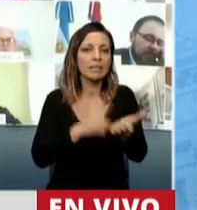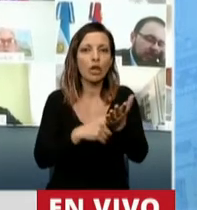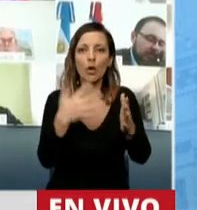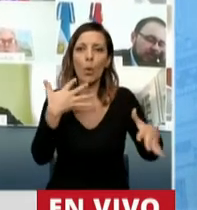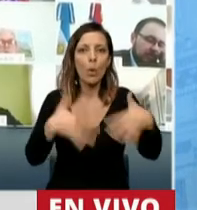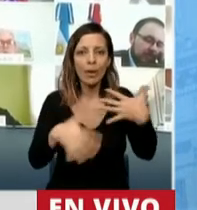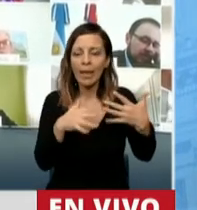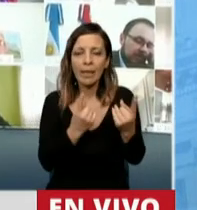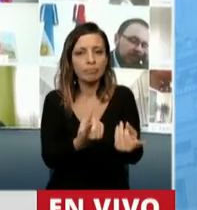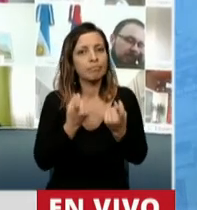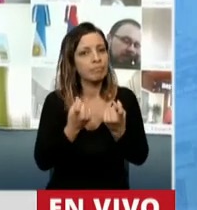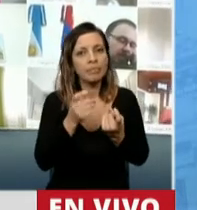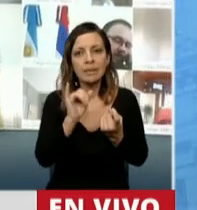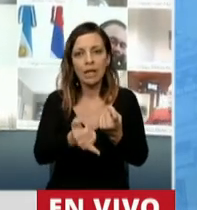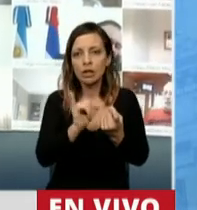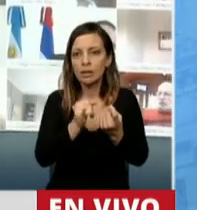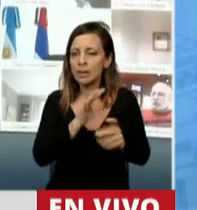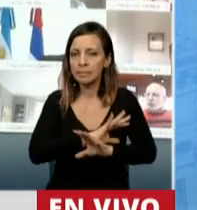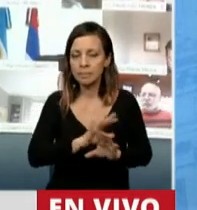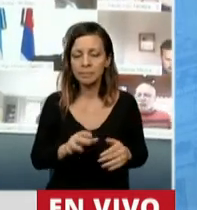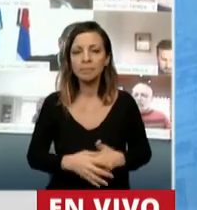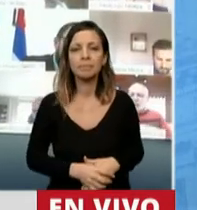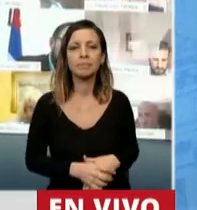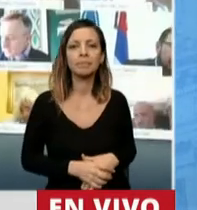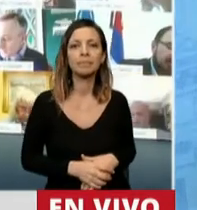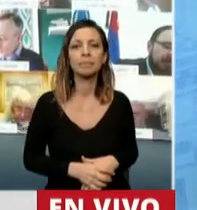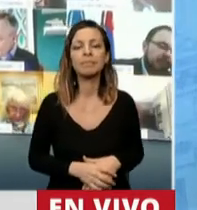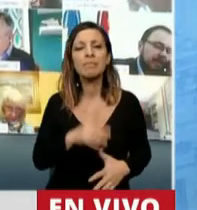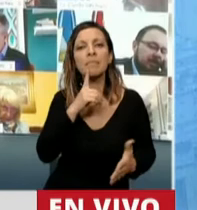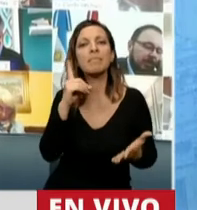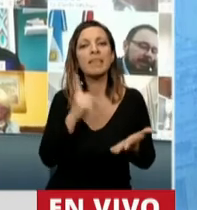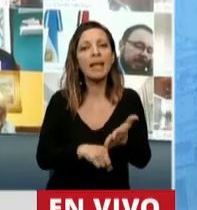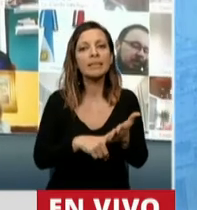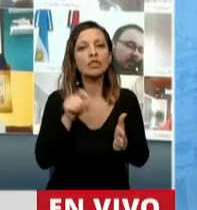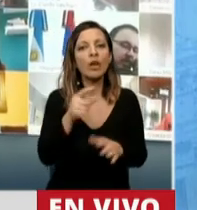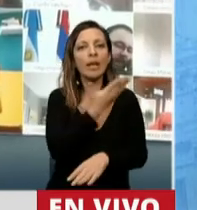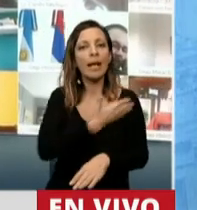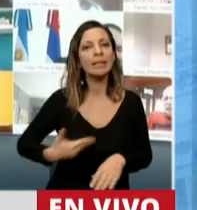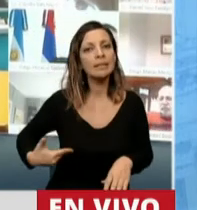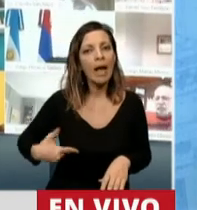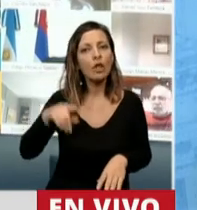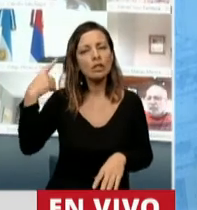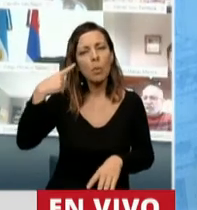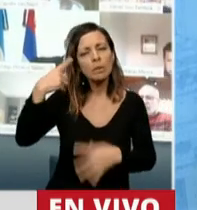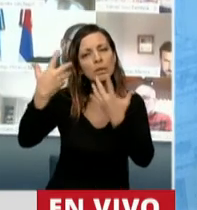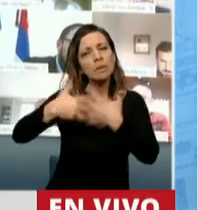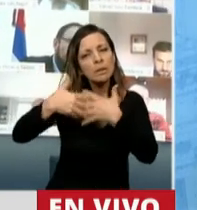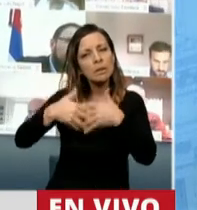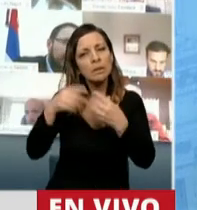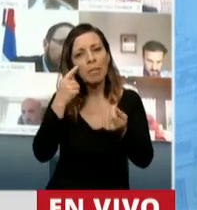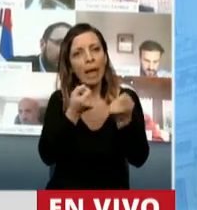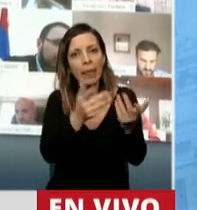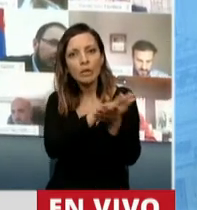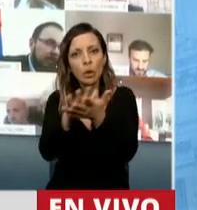innecesarias y profundas que se necesitan. Medidas que el Estado viene desplegando para paliar parte de los efectos